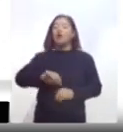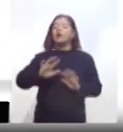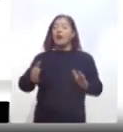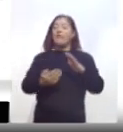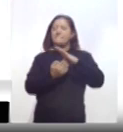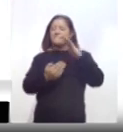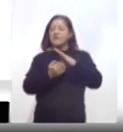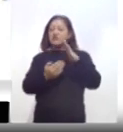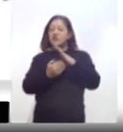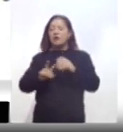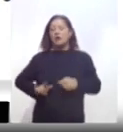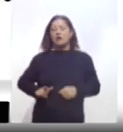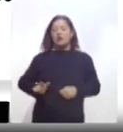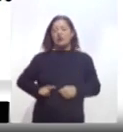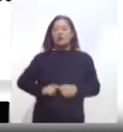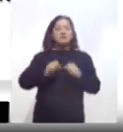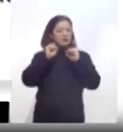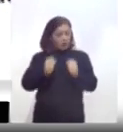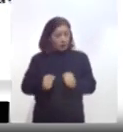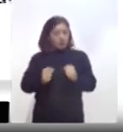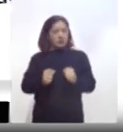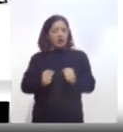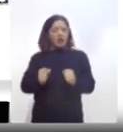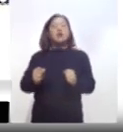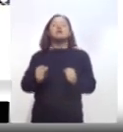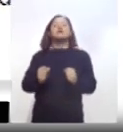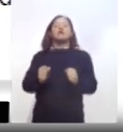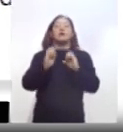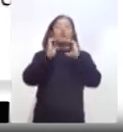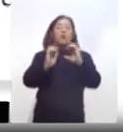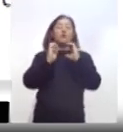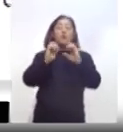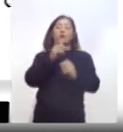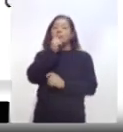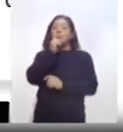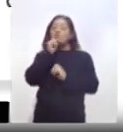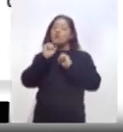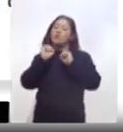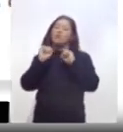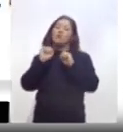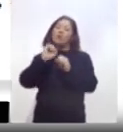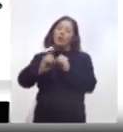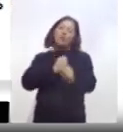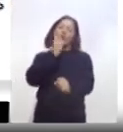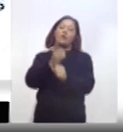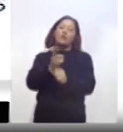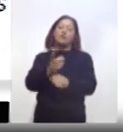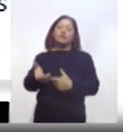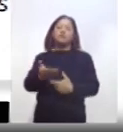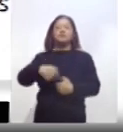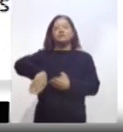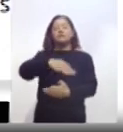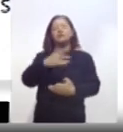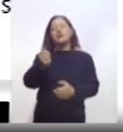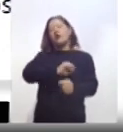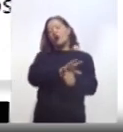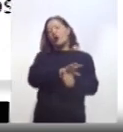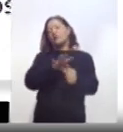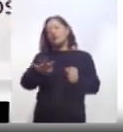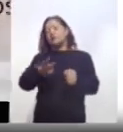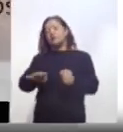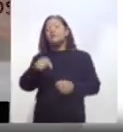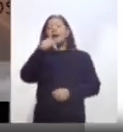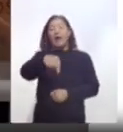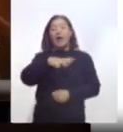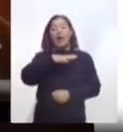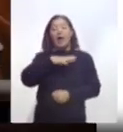Seguridad y Protección Civil del Gabinete Estatal por la Emergencia Sanitaria Nacional contra el COVID-19. En ella establecimos